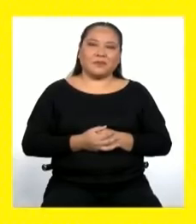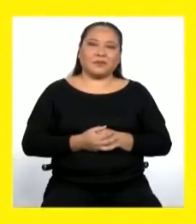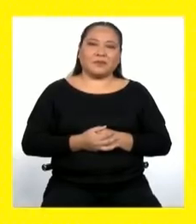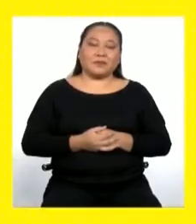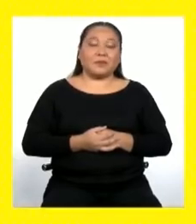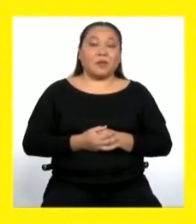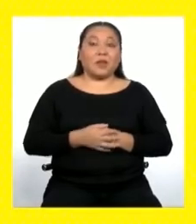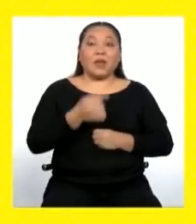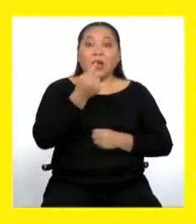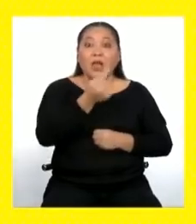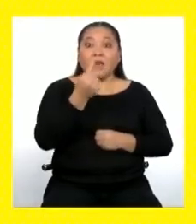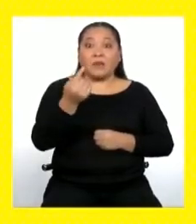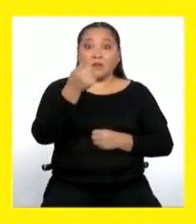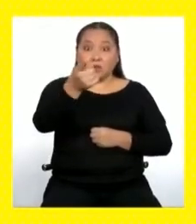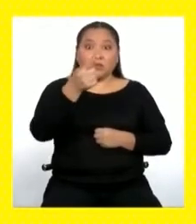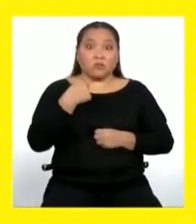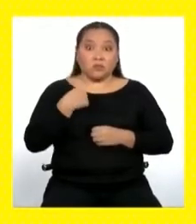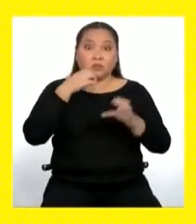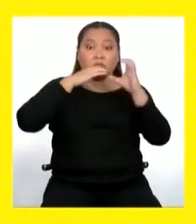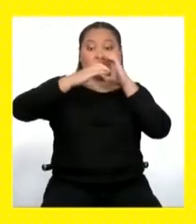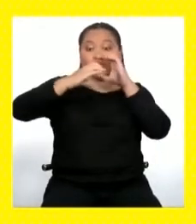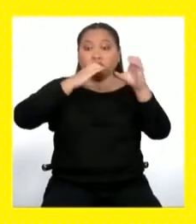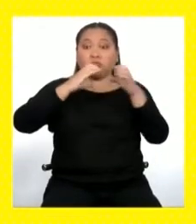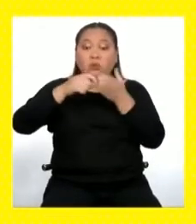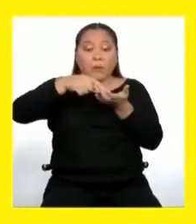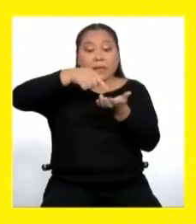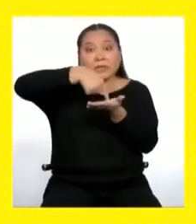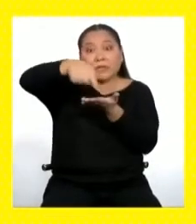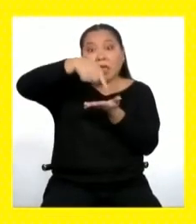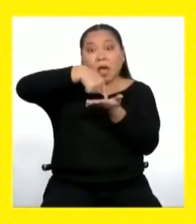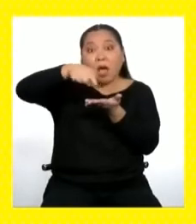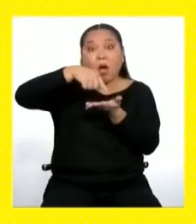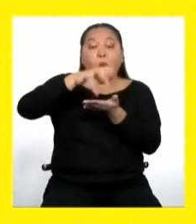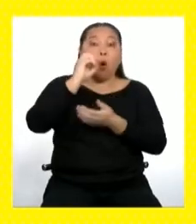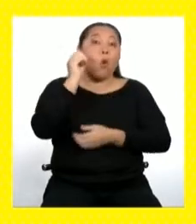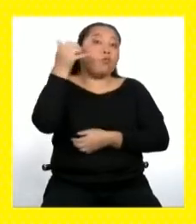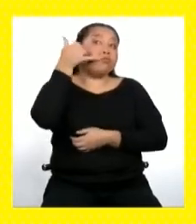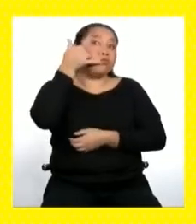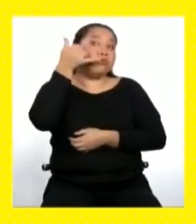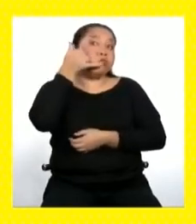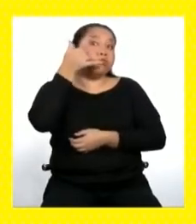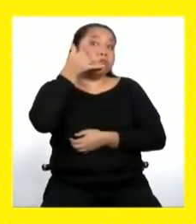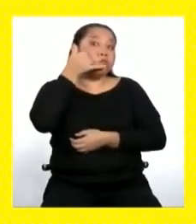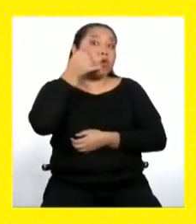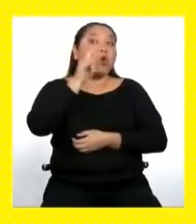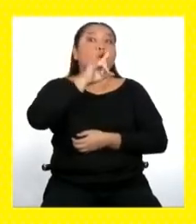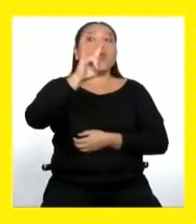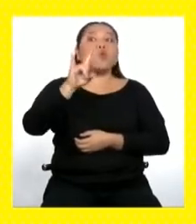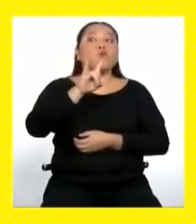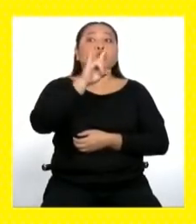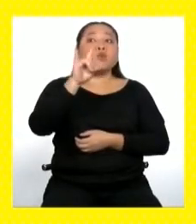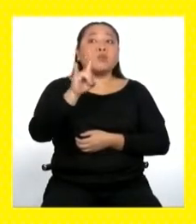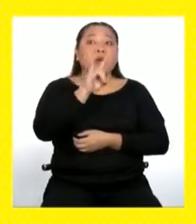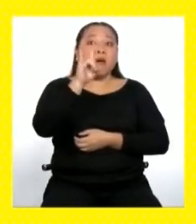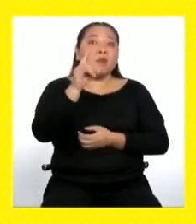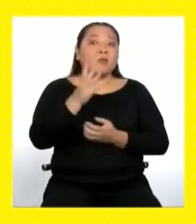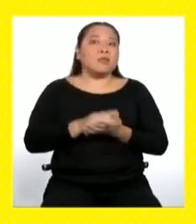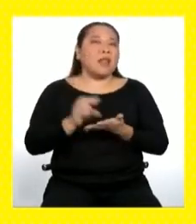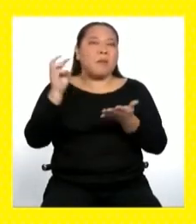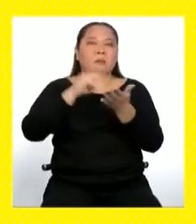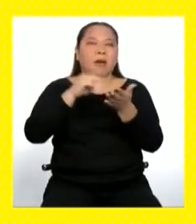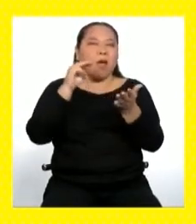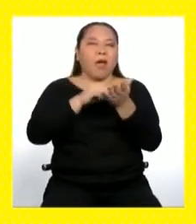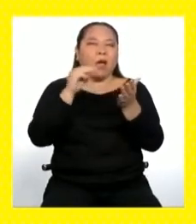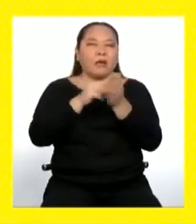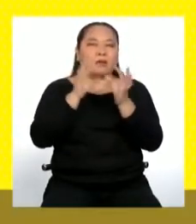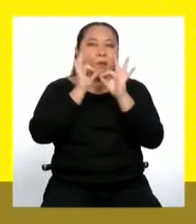Cada vez que nos comunicamos, ya sea por mensaje o una llamada telefónica, recurrimos a la máxima unidad de comunicación lingüística,